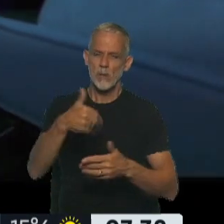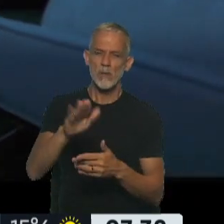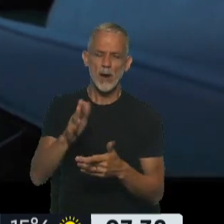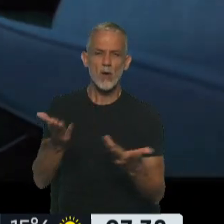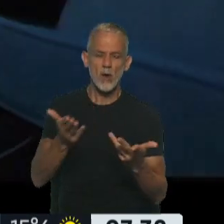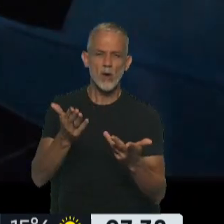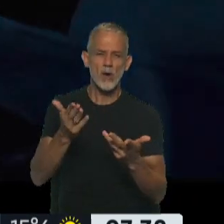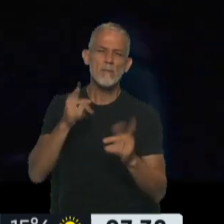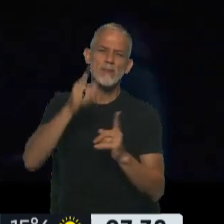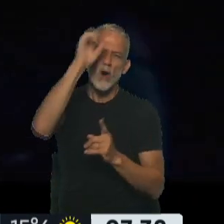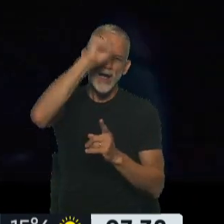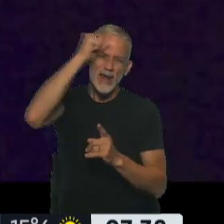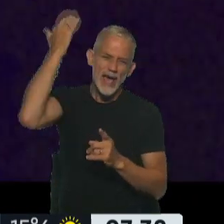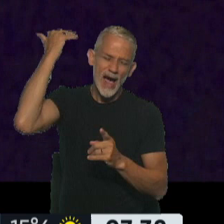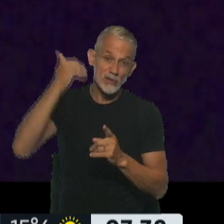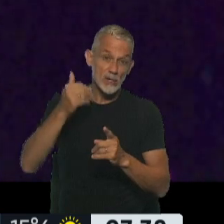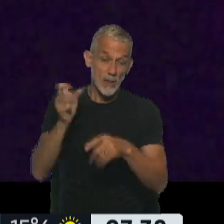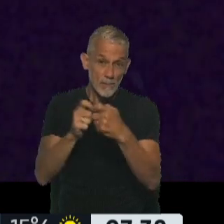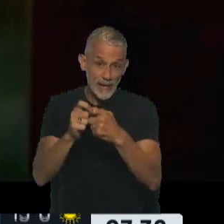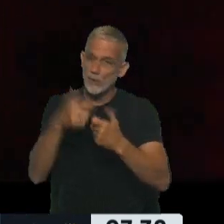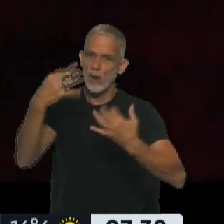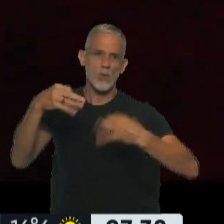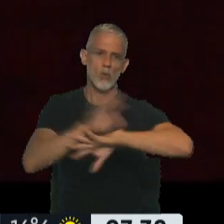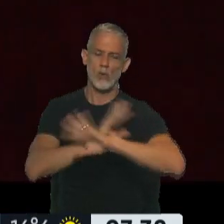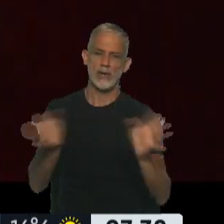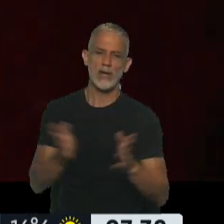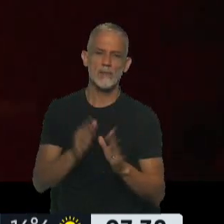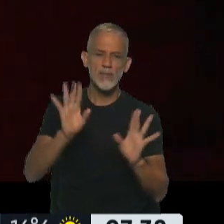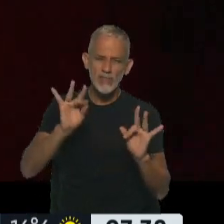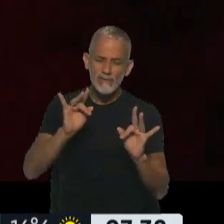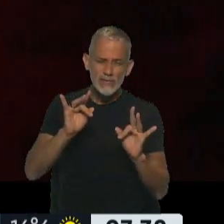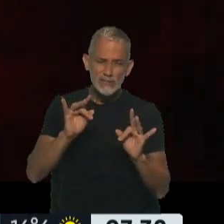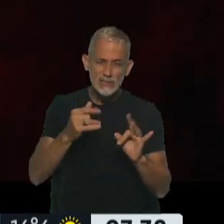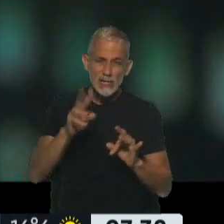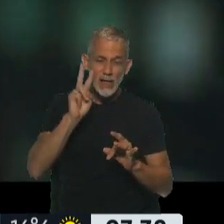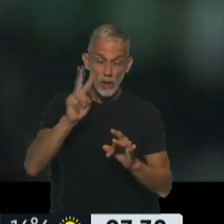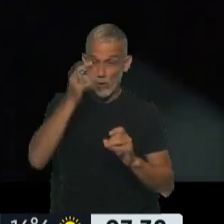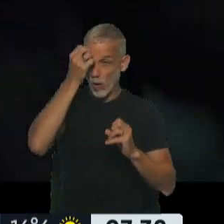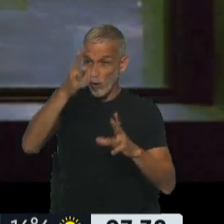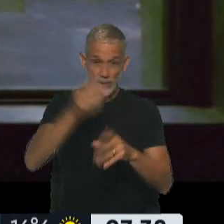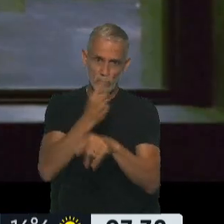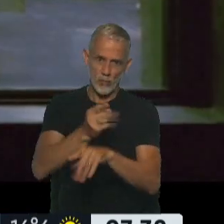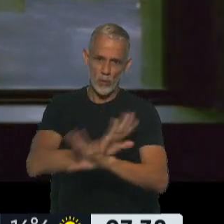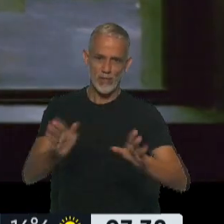la tragedia griega. Realmente Old Boy es una película única, dificilísimo después de verla, de poder olvidártela.